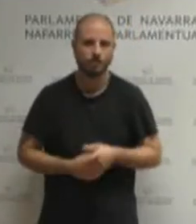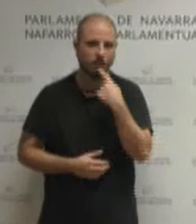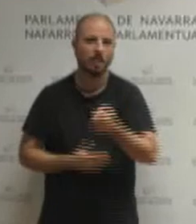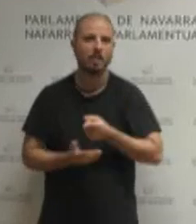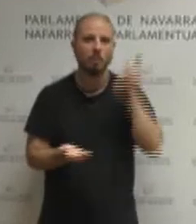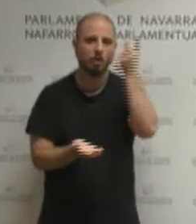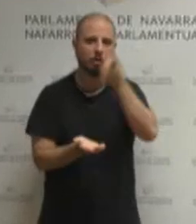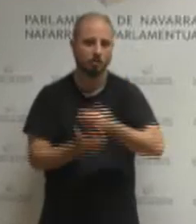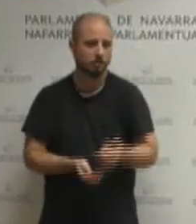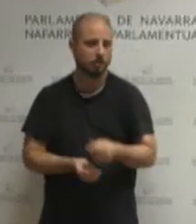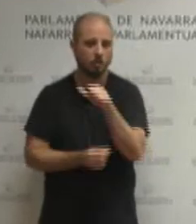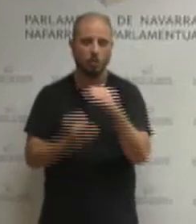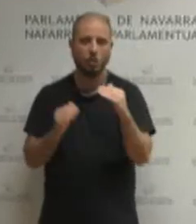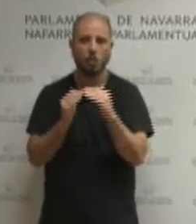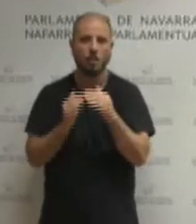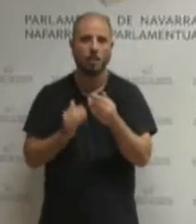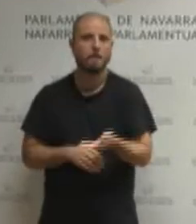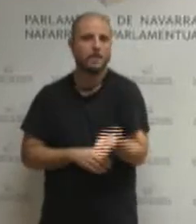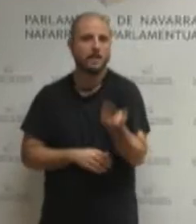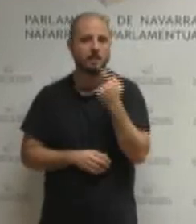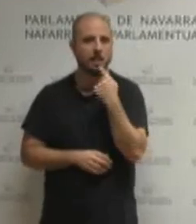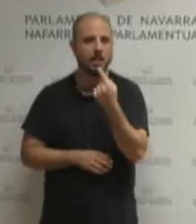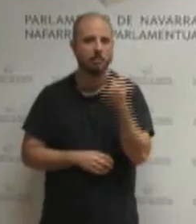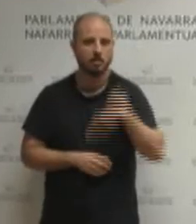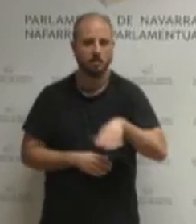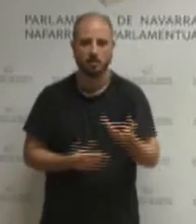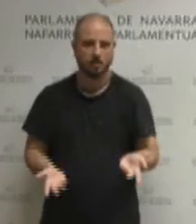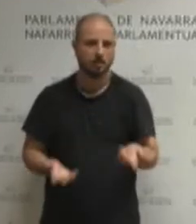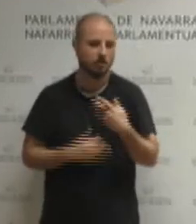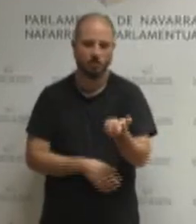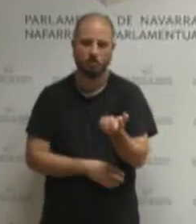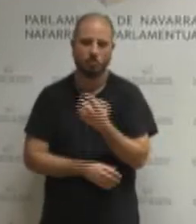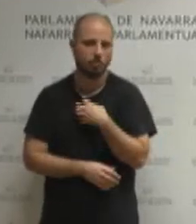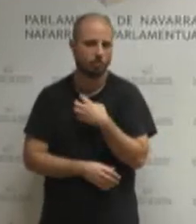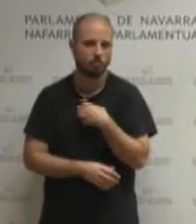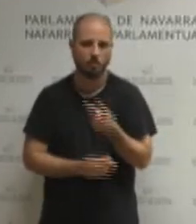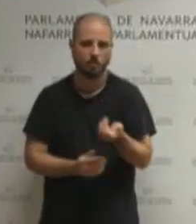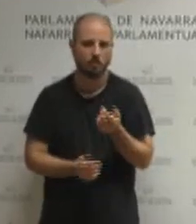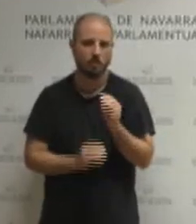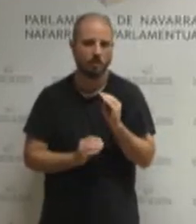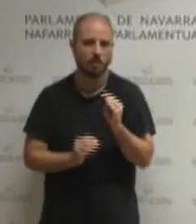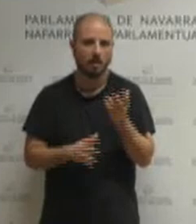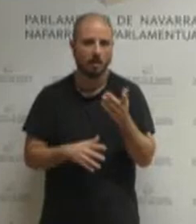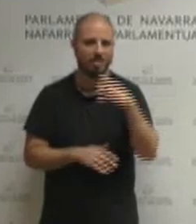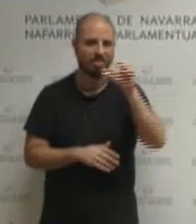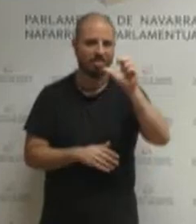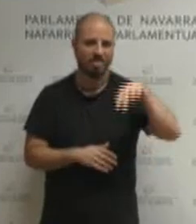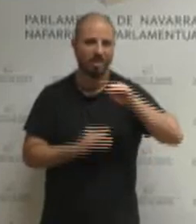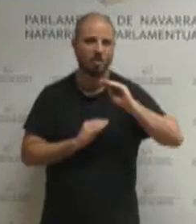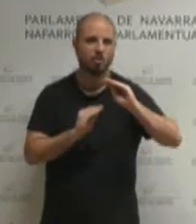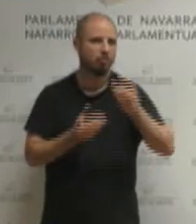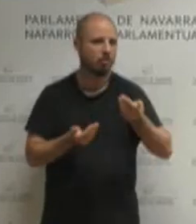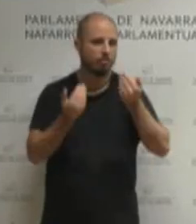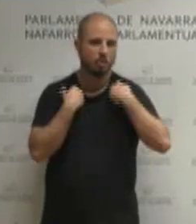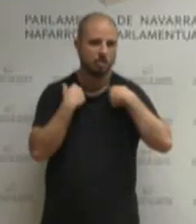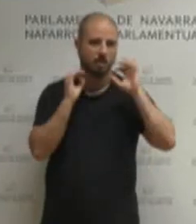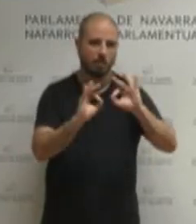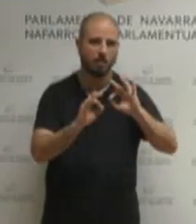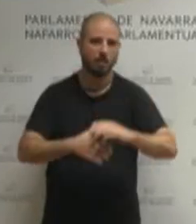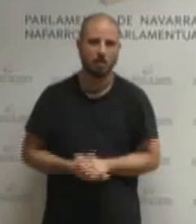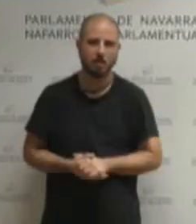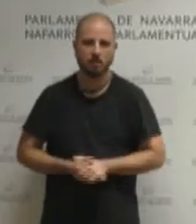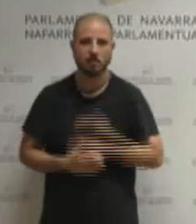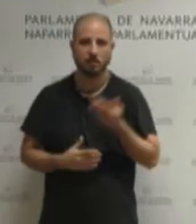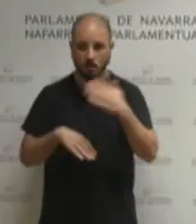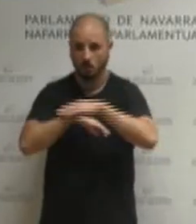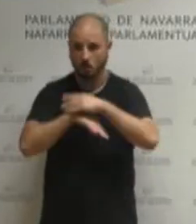dijimos el jueves pasando en pleno no se puede eximir de la responsabilidad que tiene a la CEN y esto se lo decimos al gobierno de Navarra y